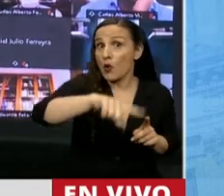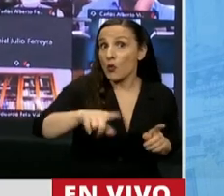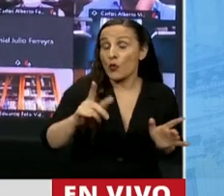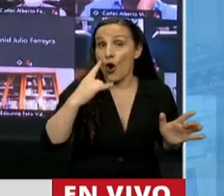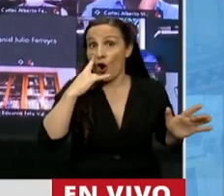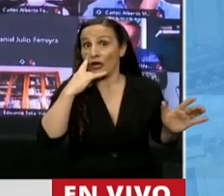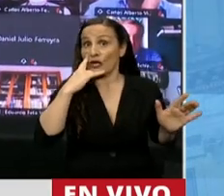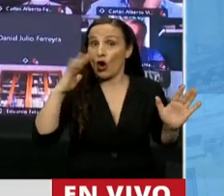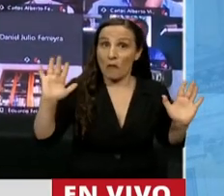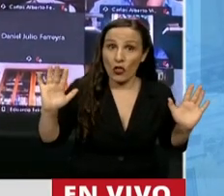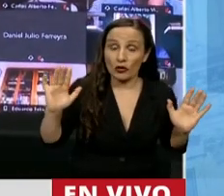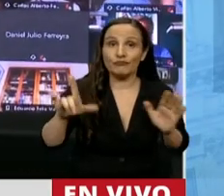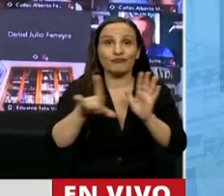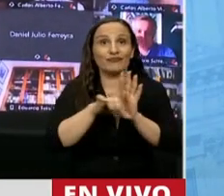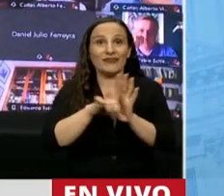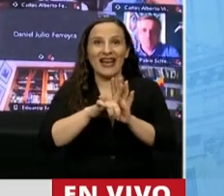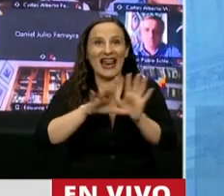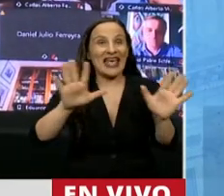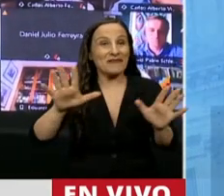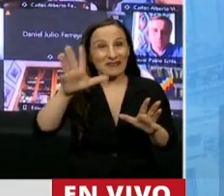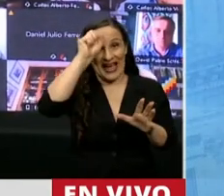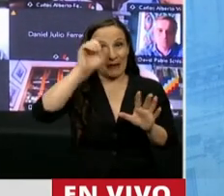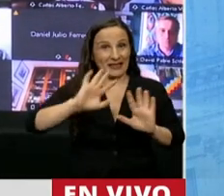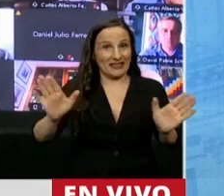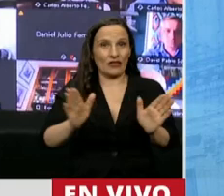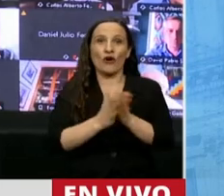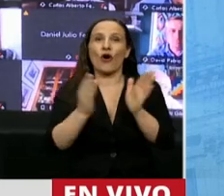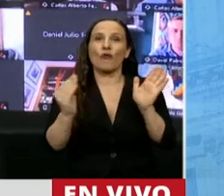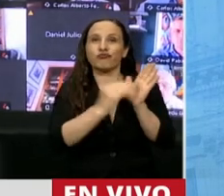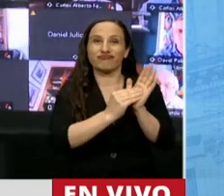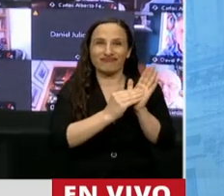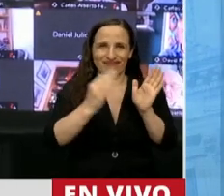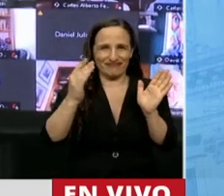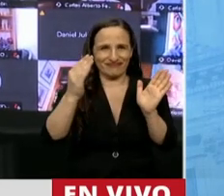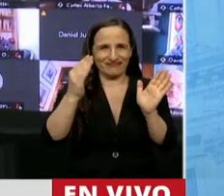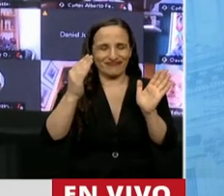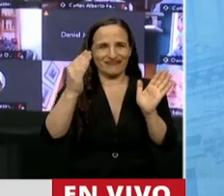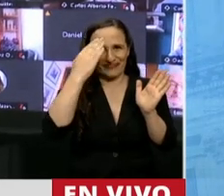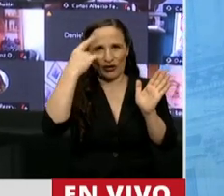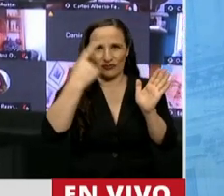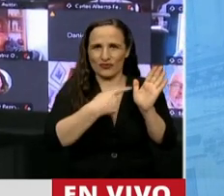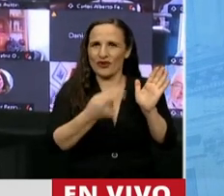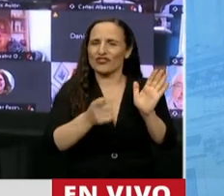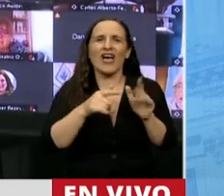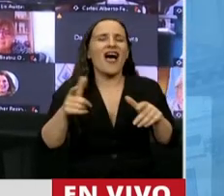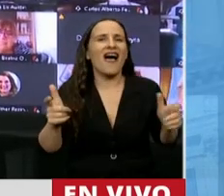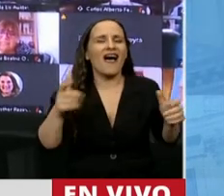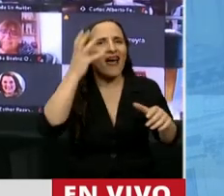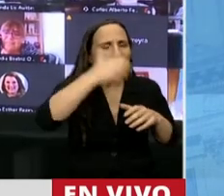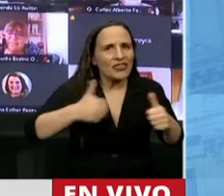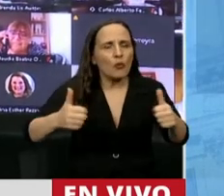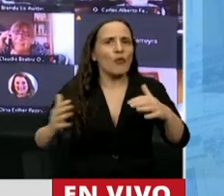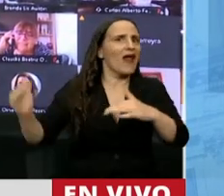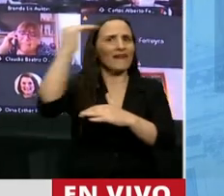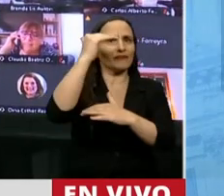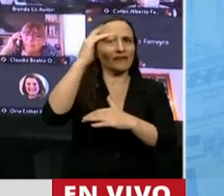poner muy incómodos. La ley de arrepentido es constitucional. Lo dijo Casación Federal. Los